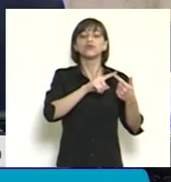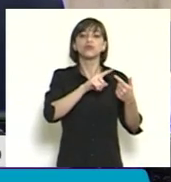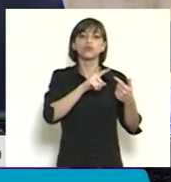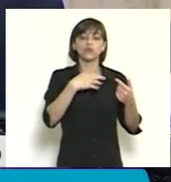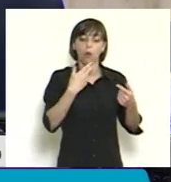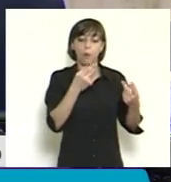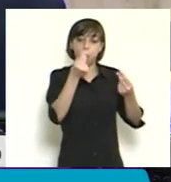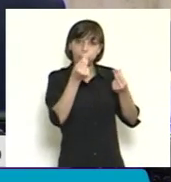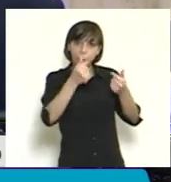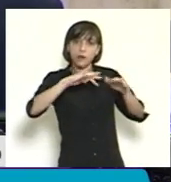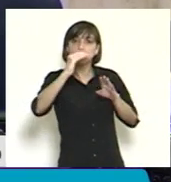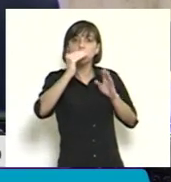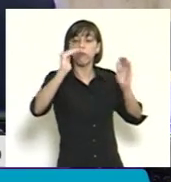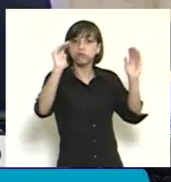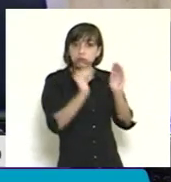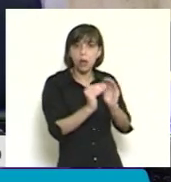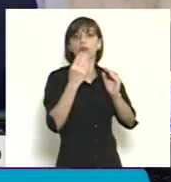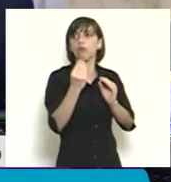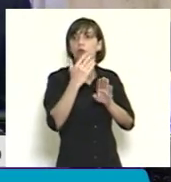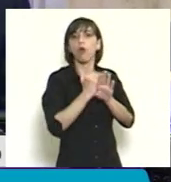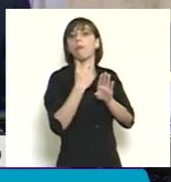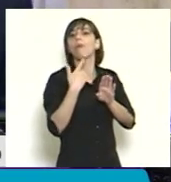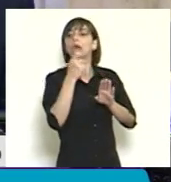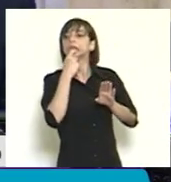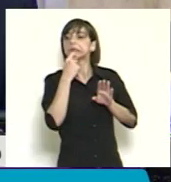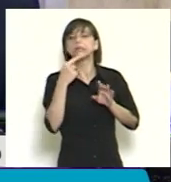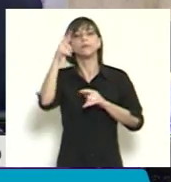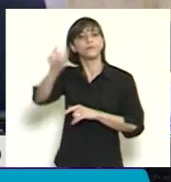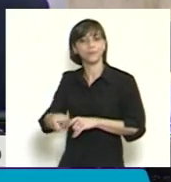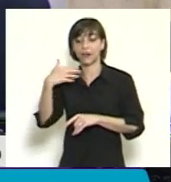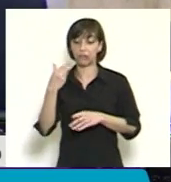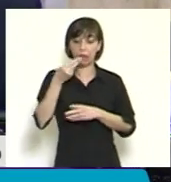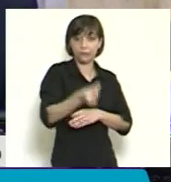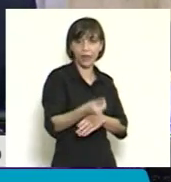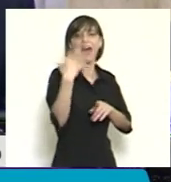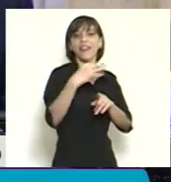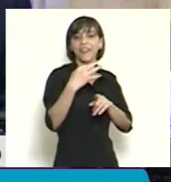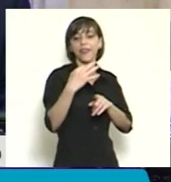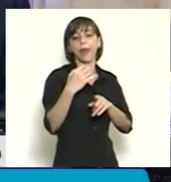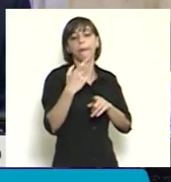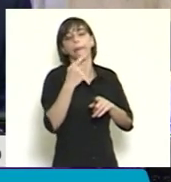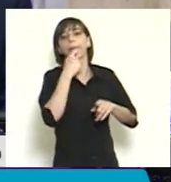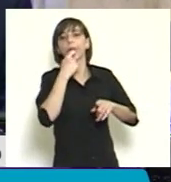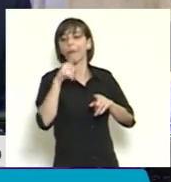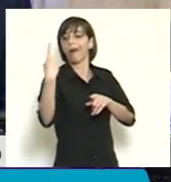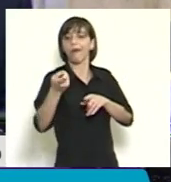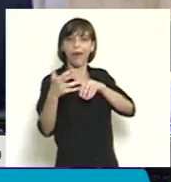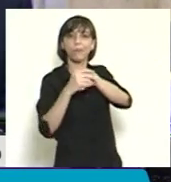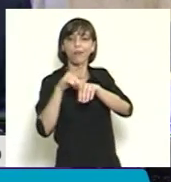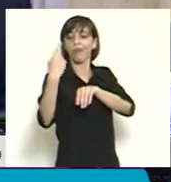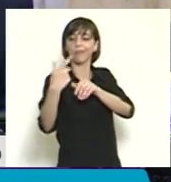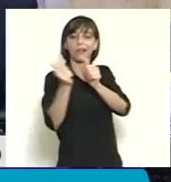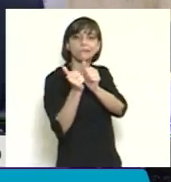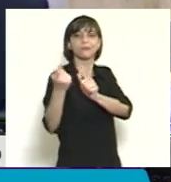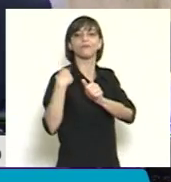bajo la condición de que éste consiga adhesión de otras personas. Nadie está obligando a nada a nadie,